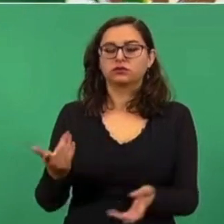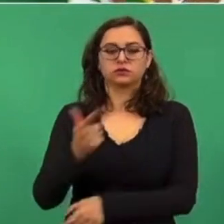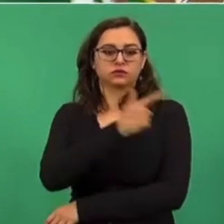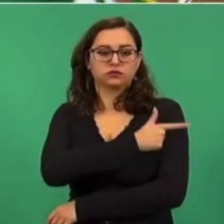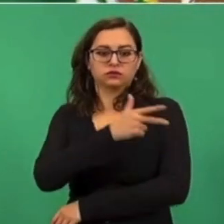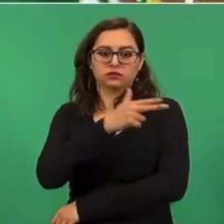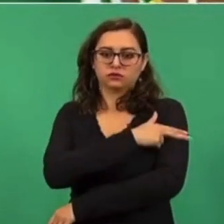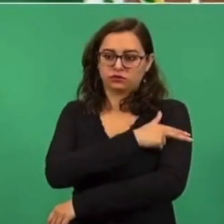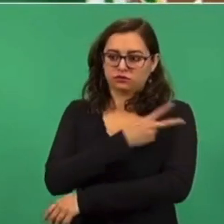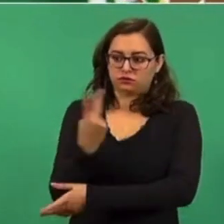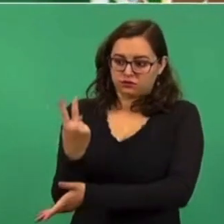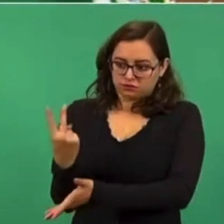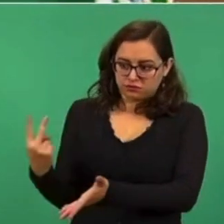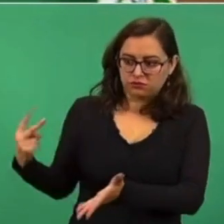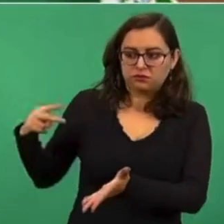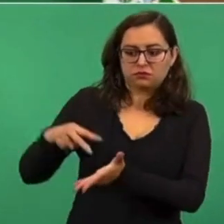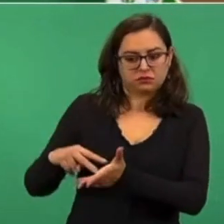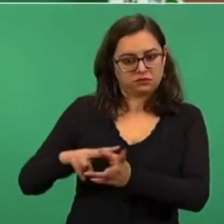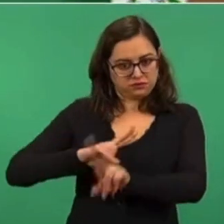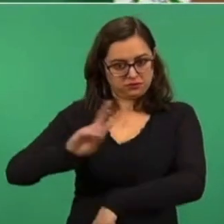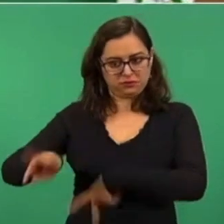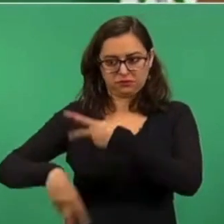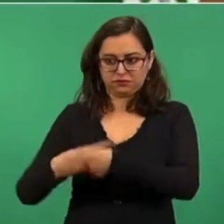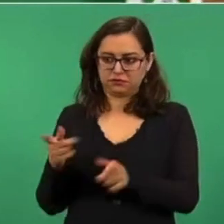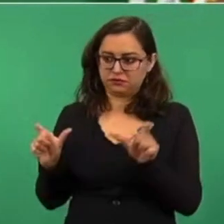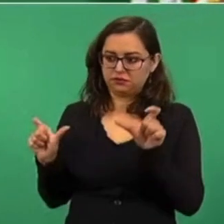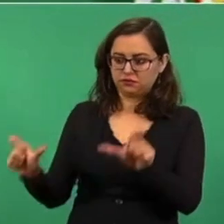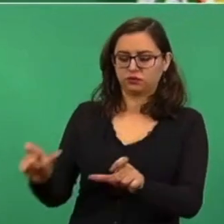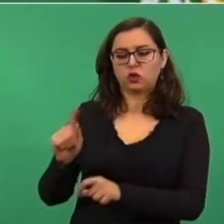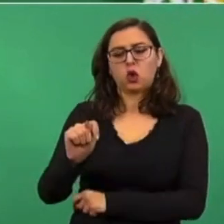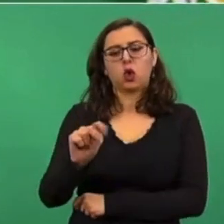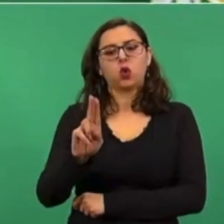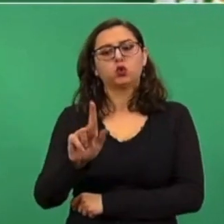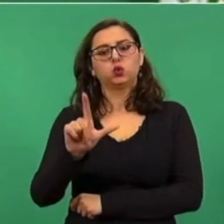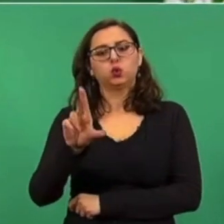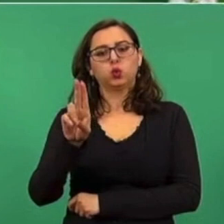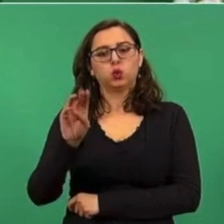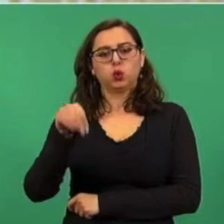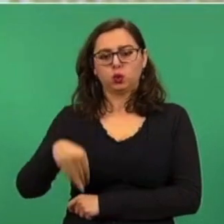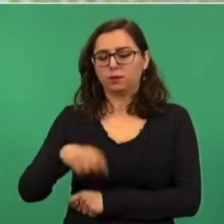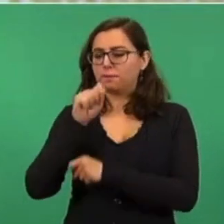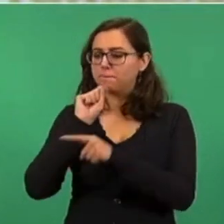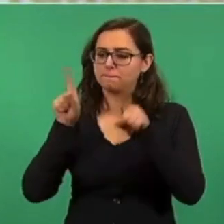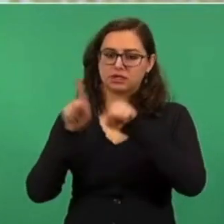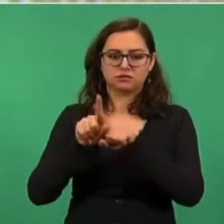Nacional, no sólo en Tulum, sino en toda la Riviera Maya.